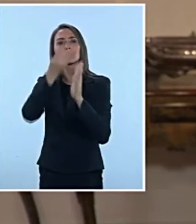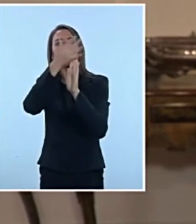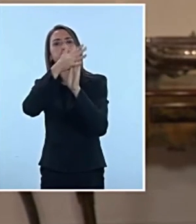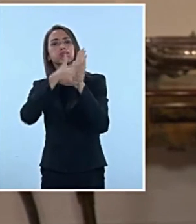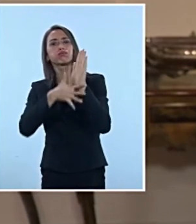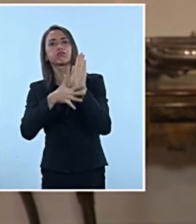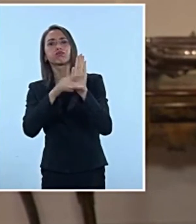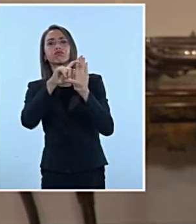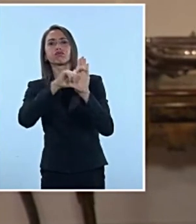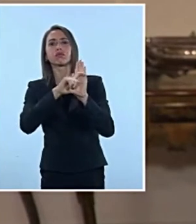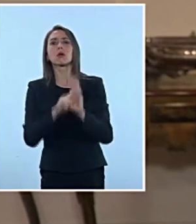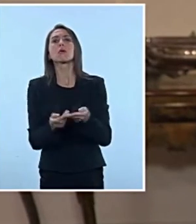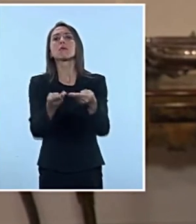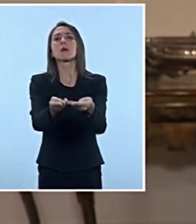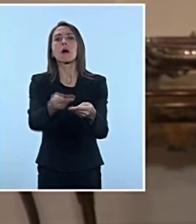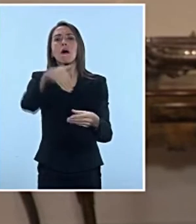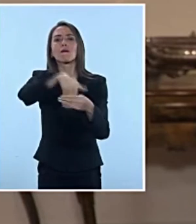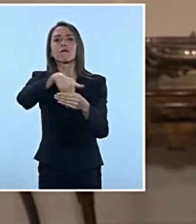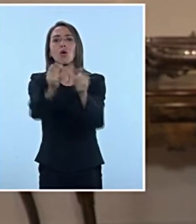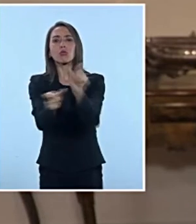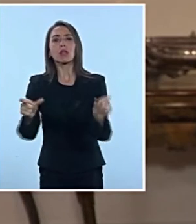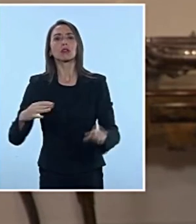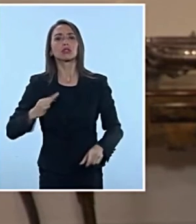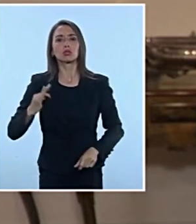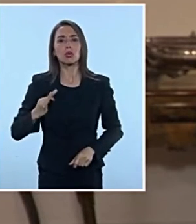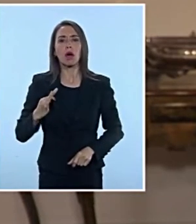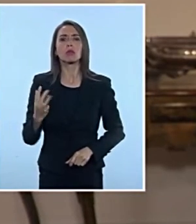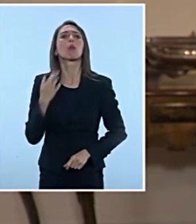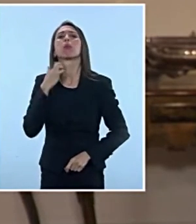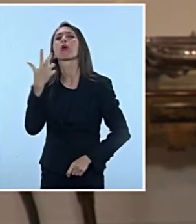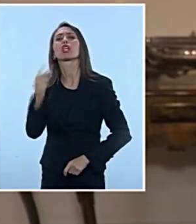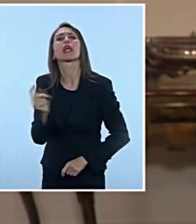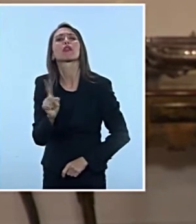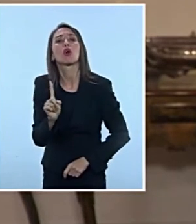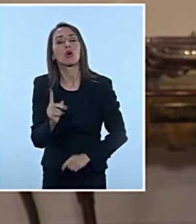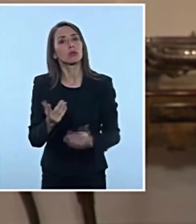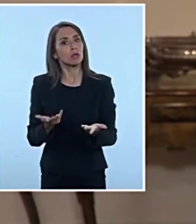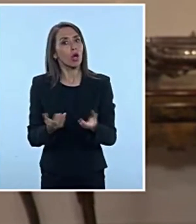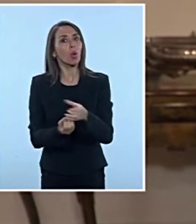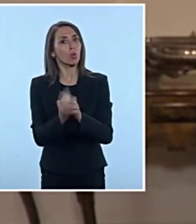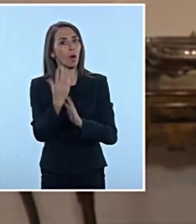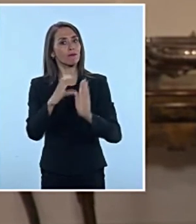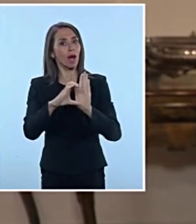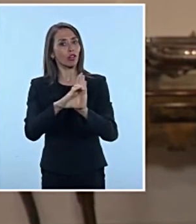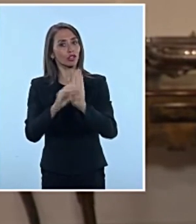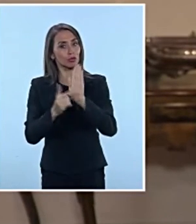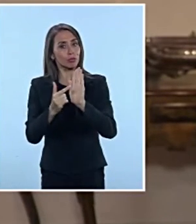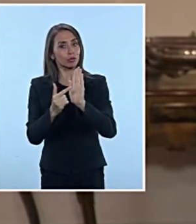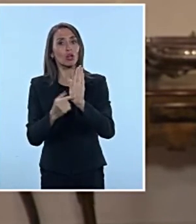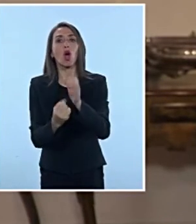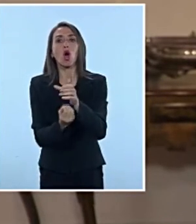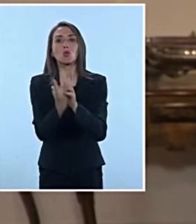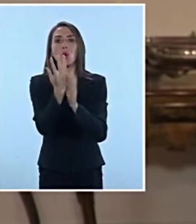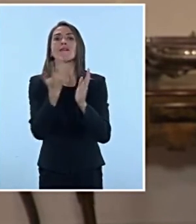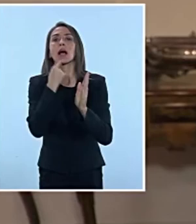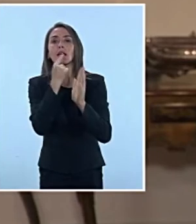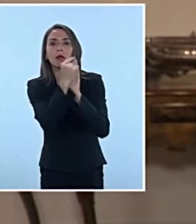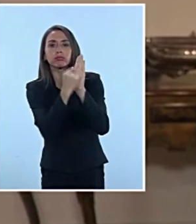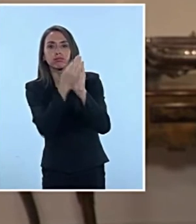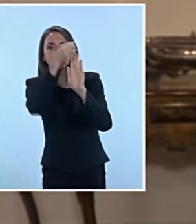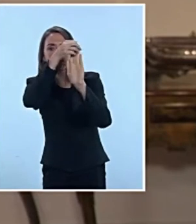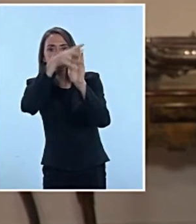y se someta a votación popular. ¿Por qué no? Porque esta nueva Constitución no solo debe ser nueva en su contenido,